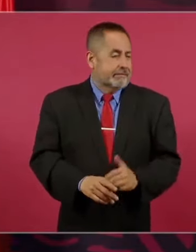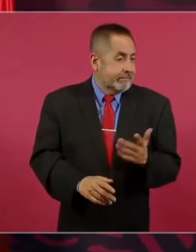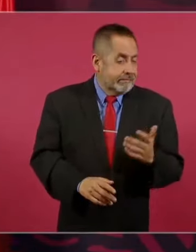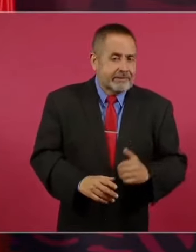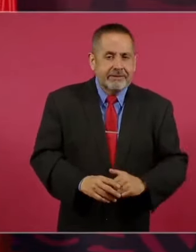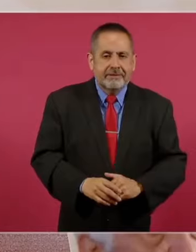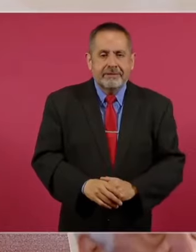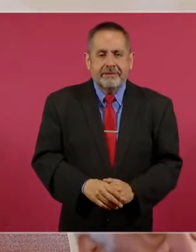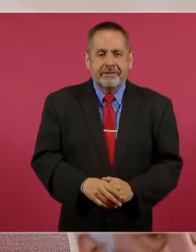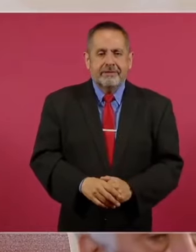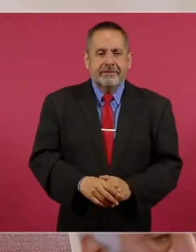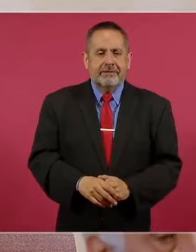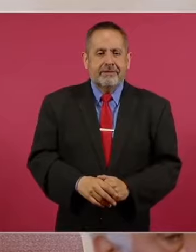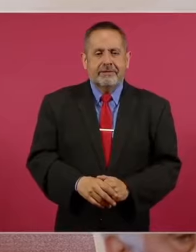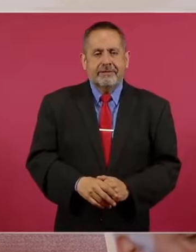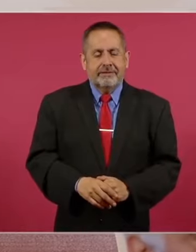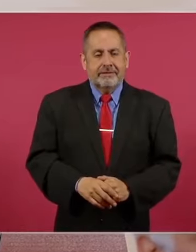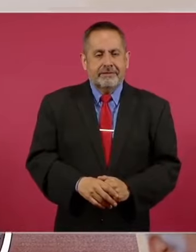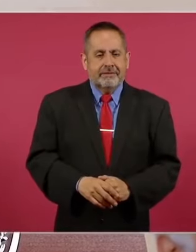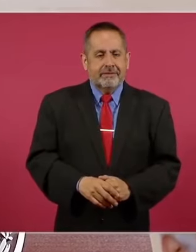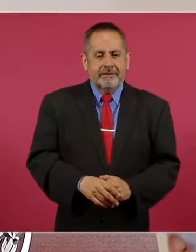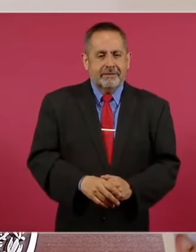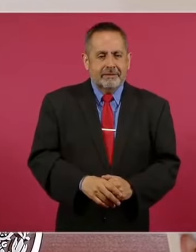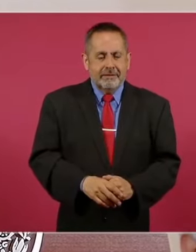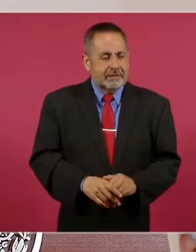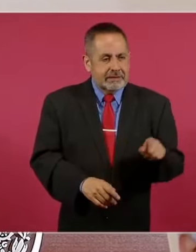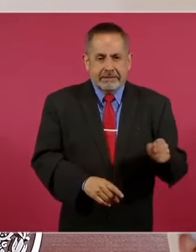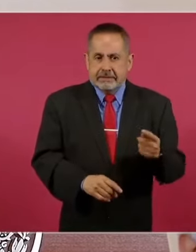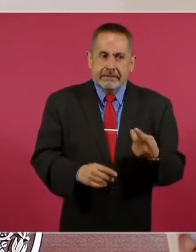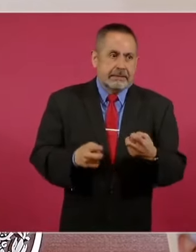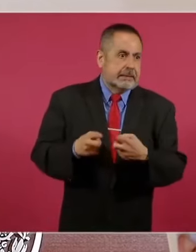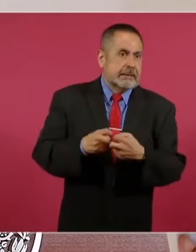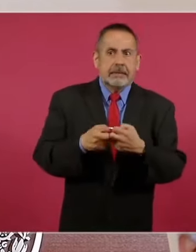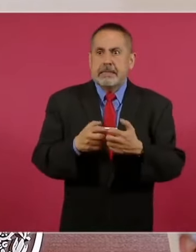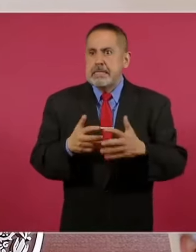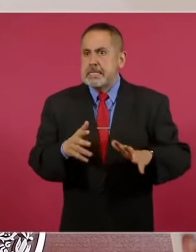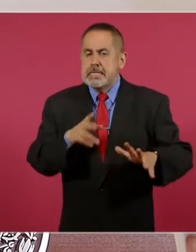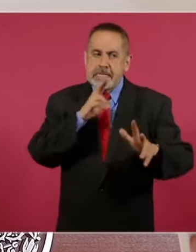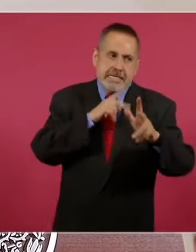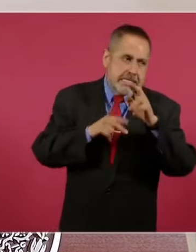es mucho el nerviosismo.